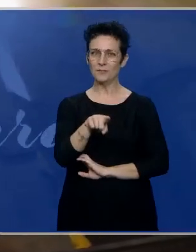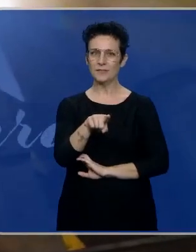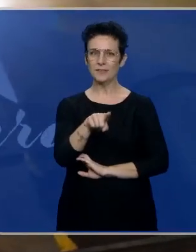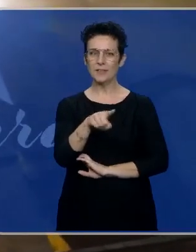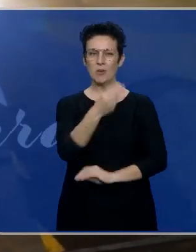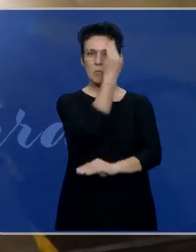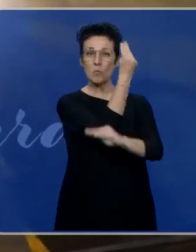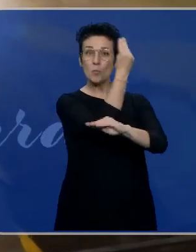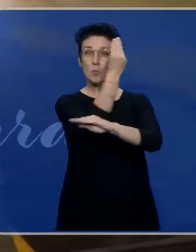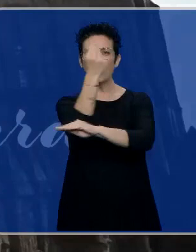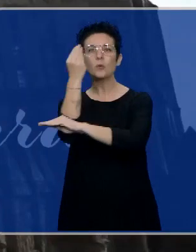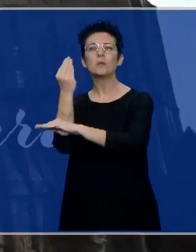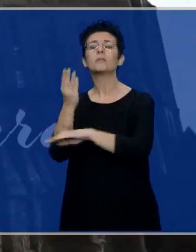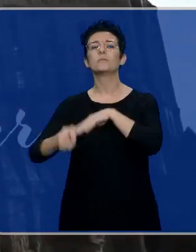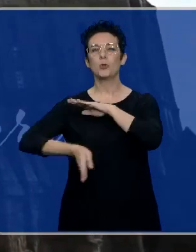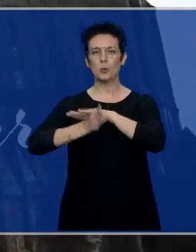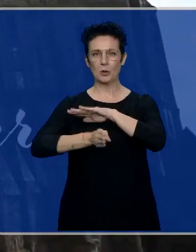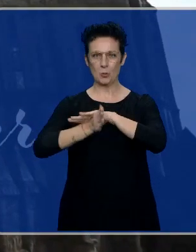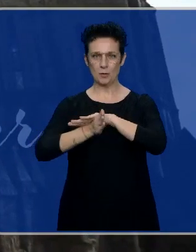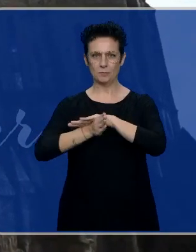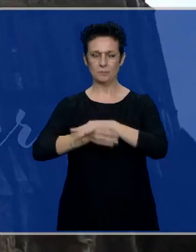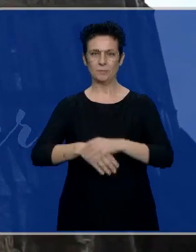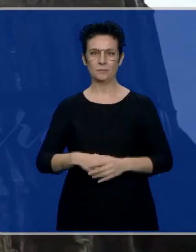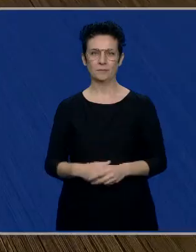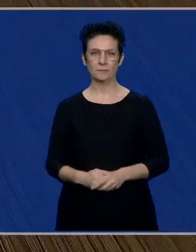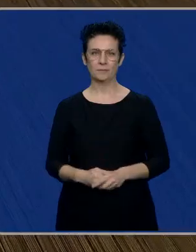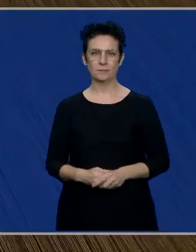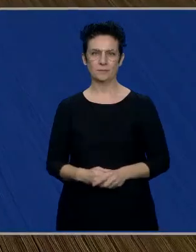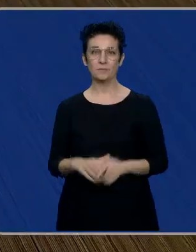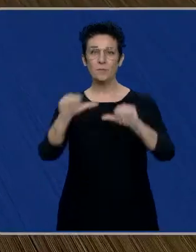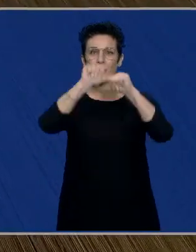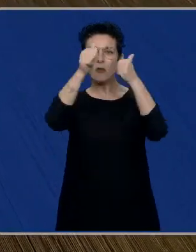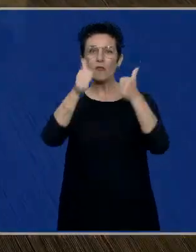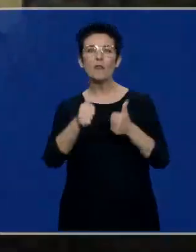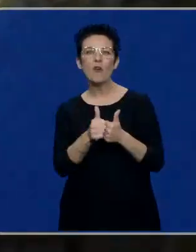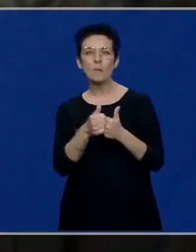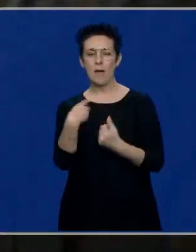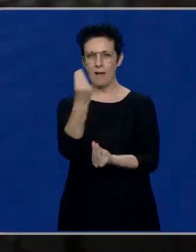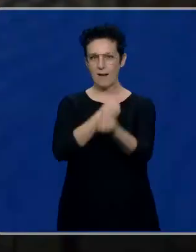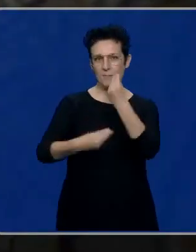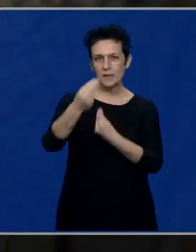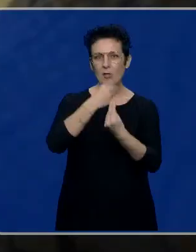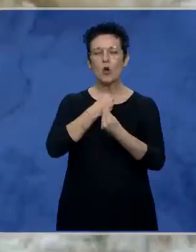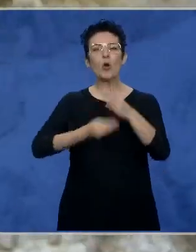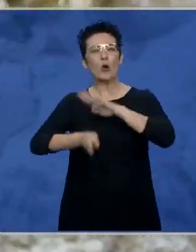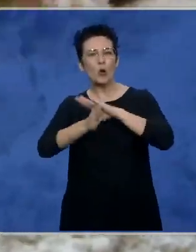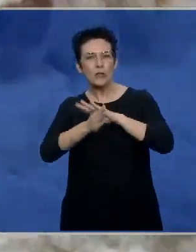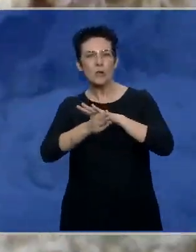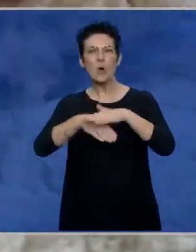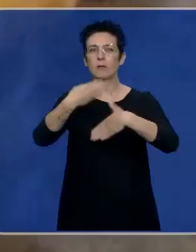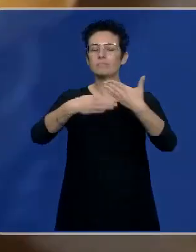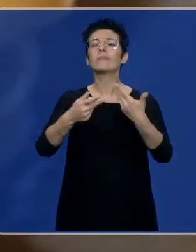la monumentalidad perdura. La forma de alimentarnos y la forma de cultivar ha cambiado.